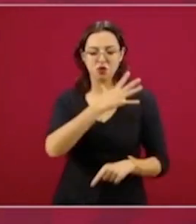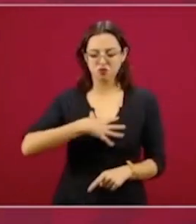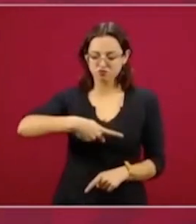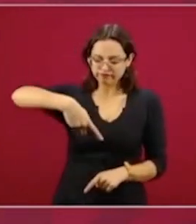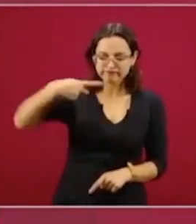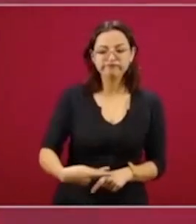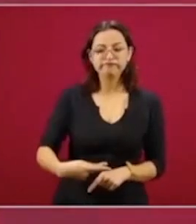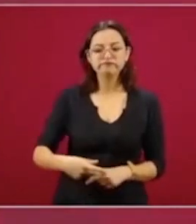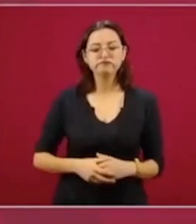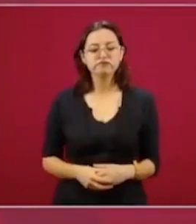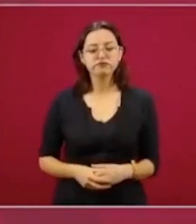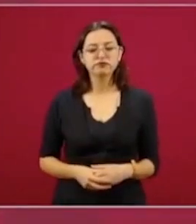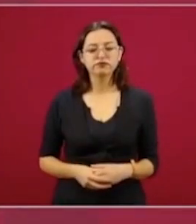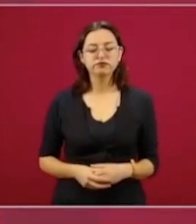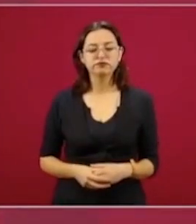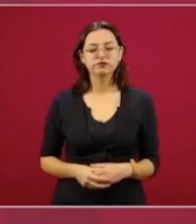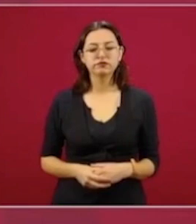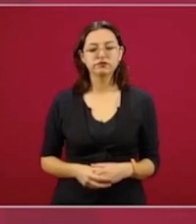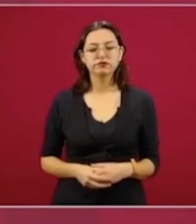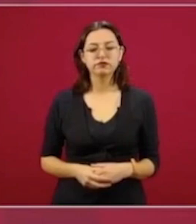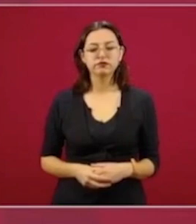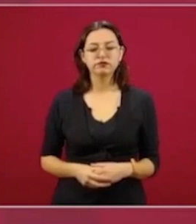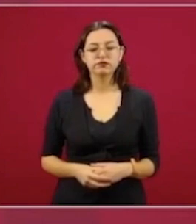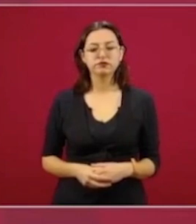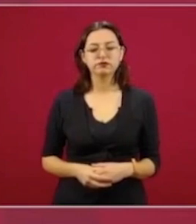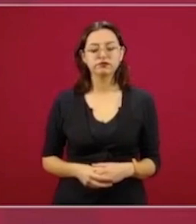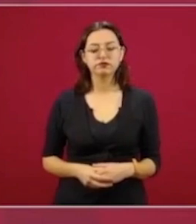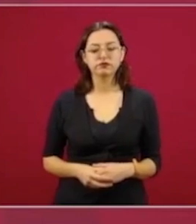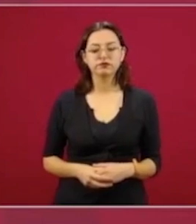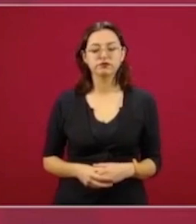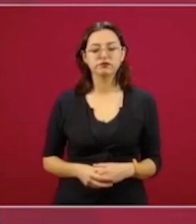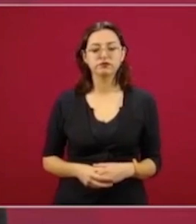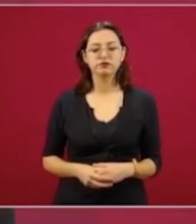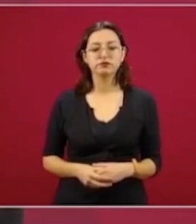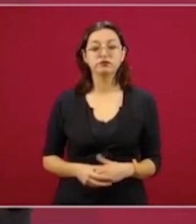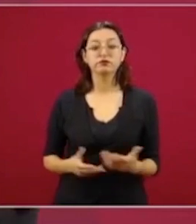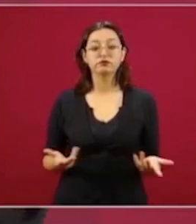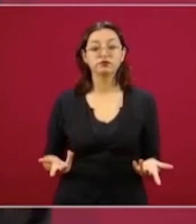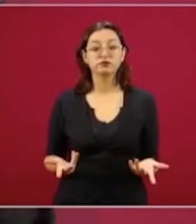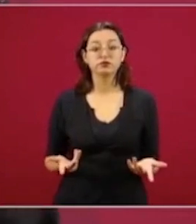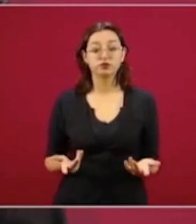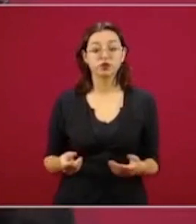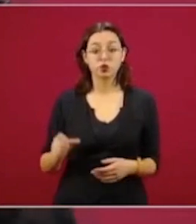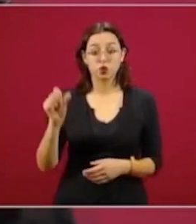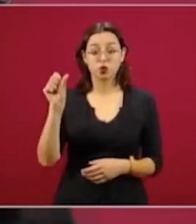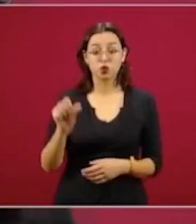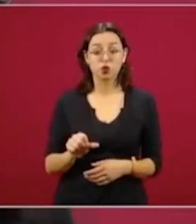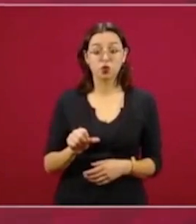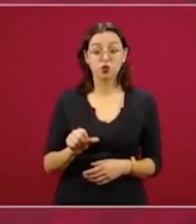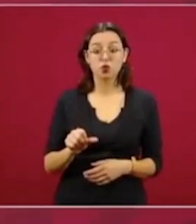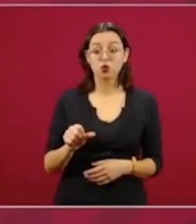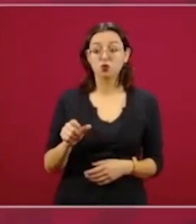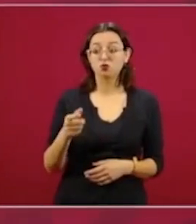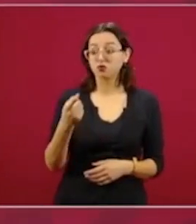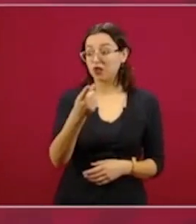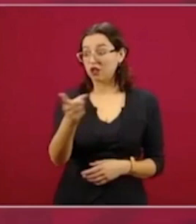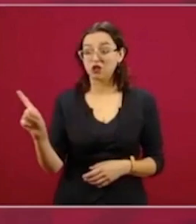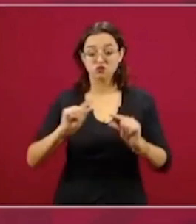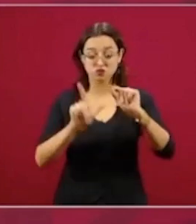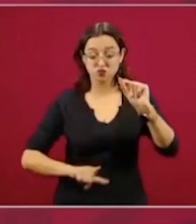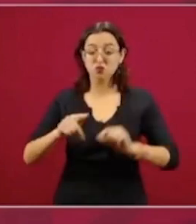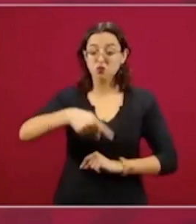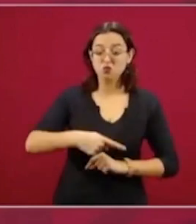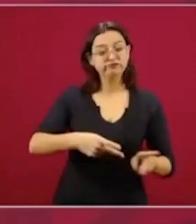y os quieren arrebatar vuestra patria.